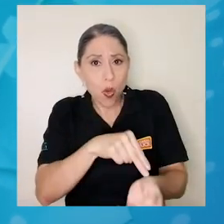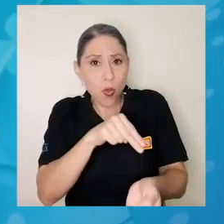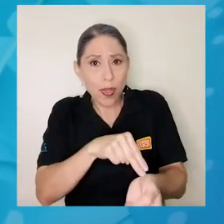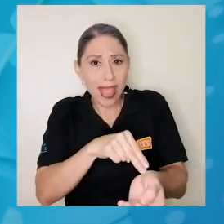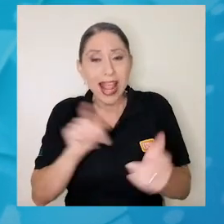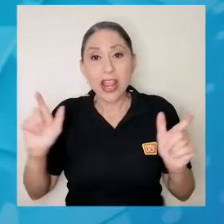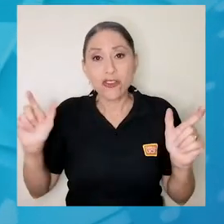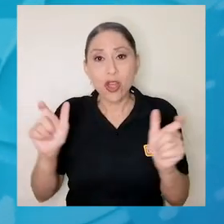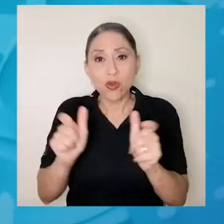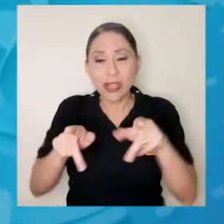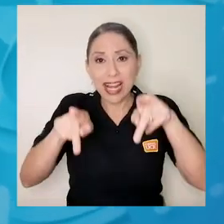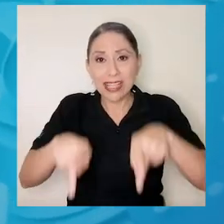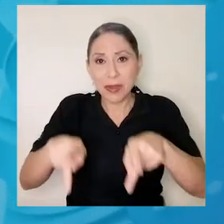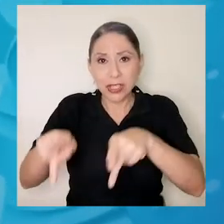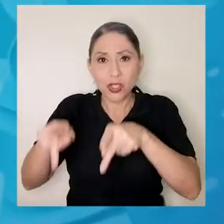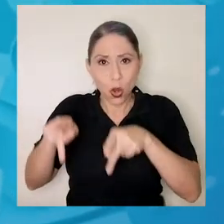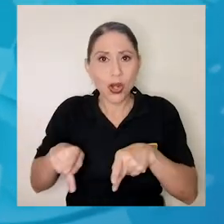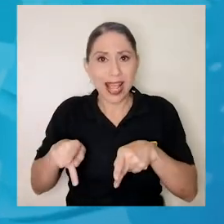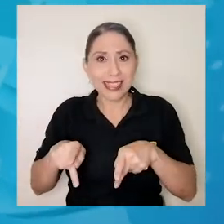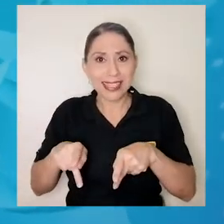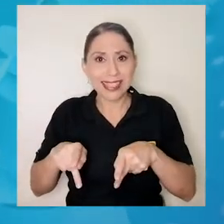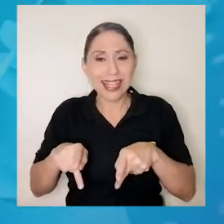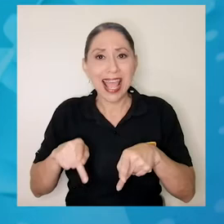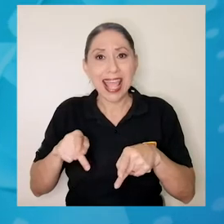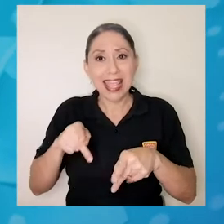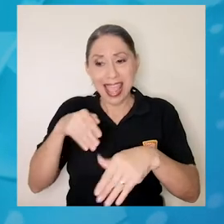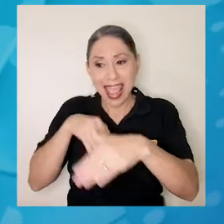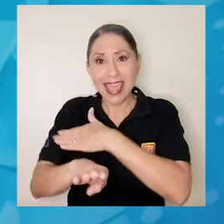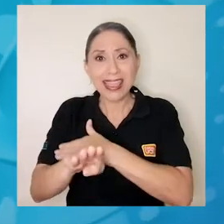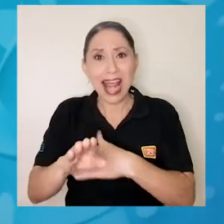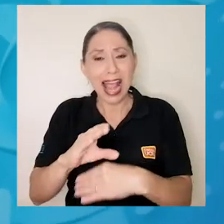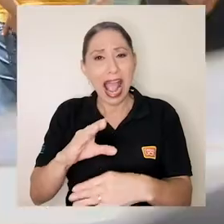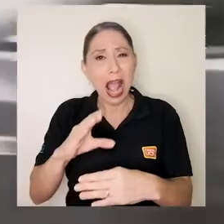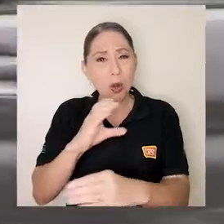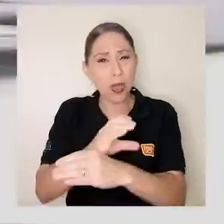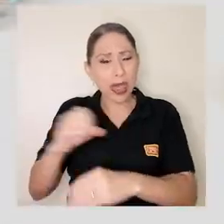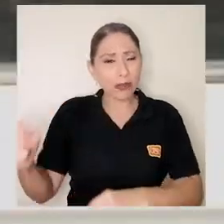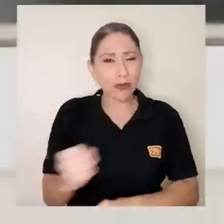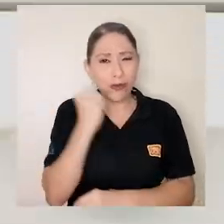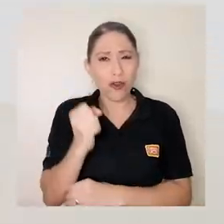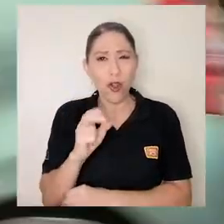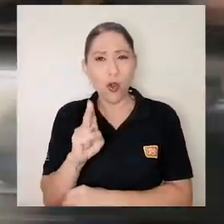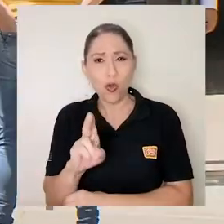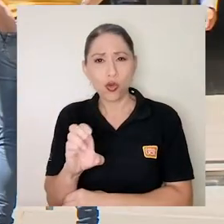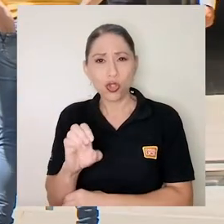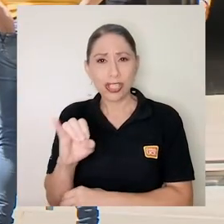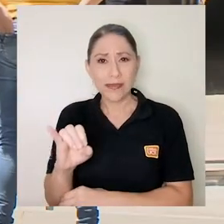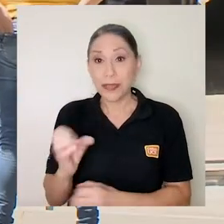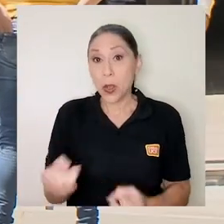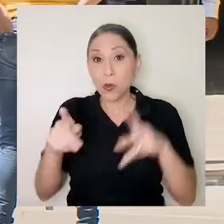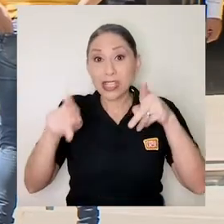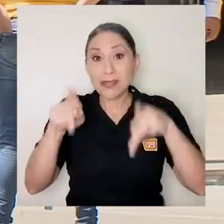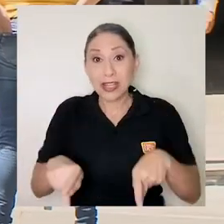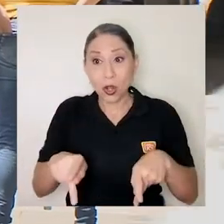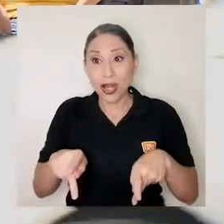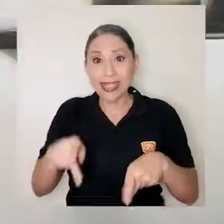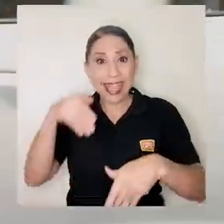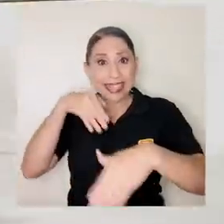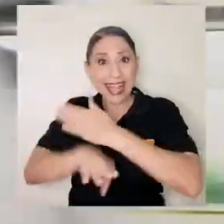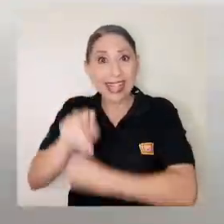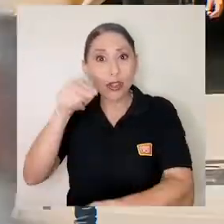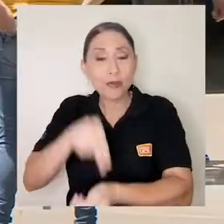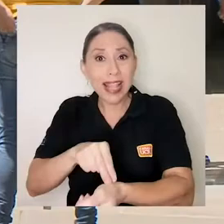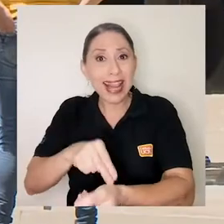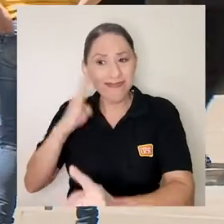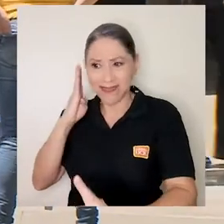y reducir la cantidad de personas que pueden llegar a cuidados intensivos. Entonces muchas de las personas que están entrando, están entrando directamente a